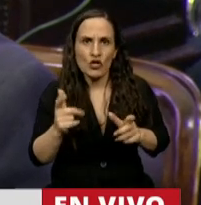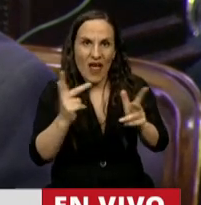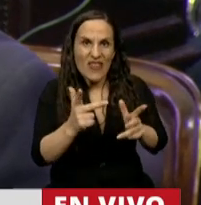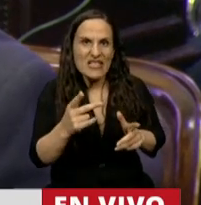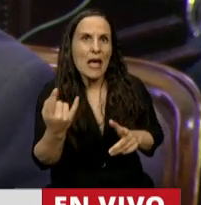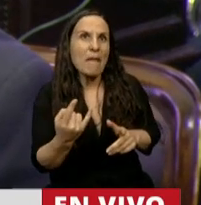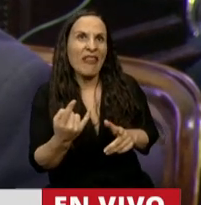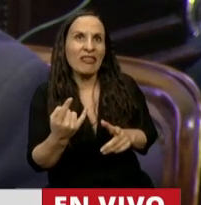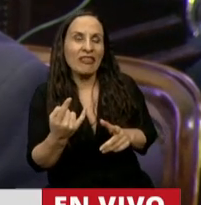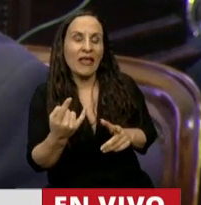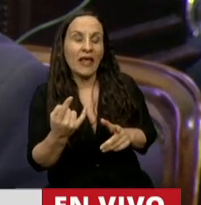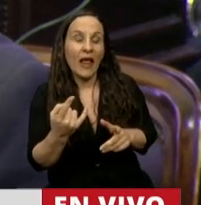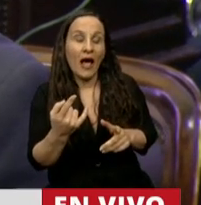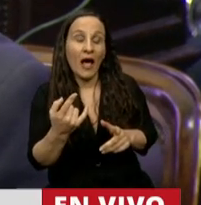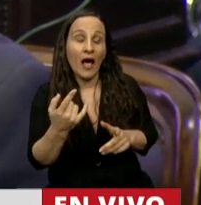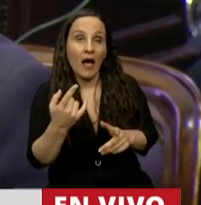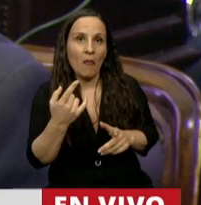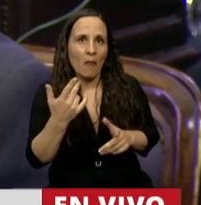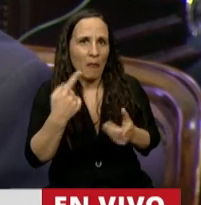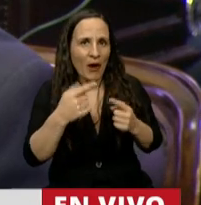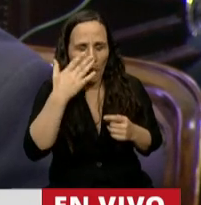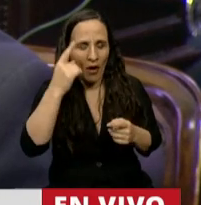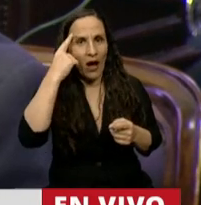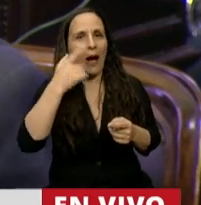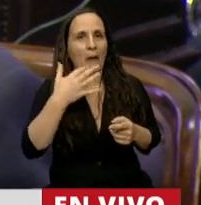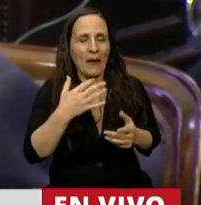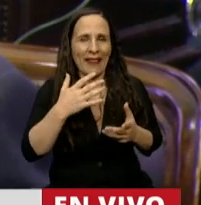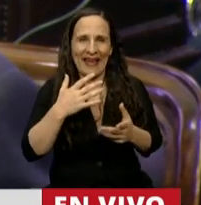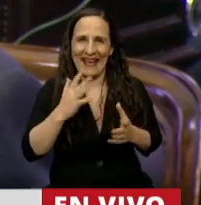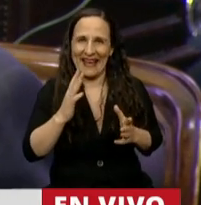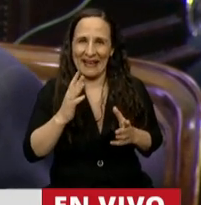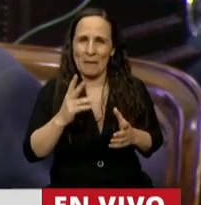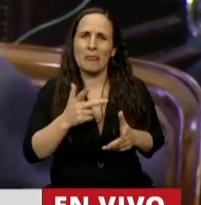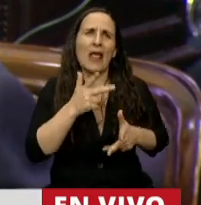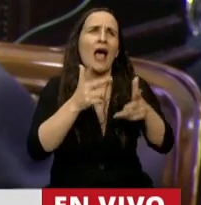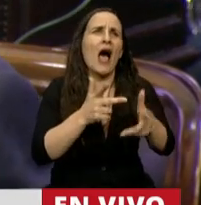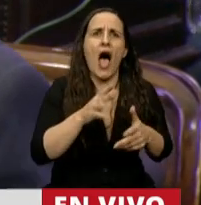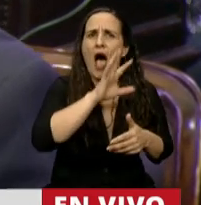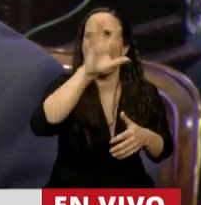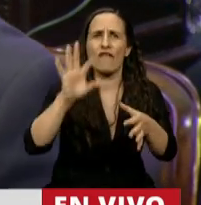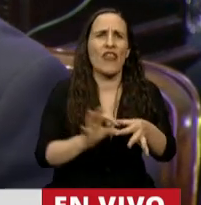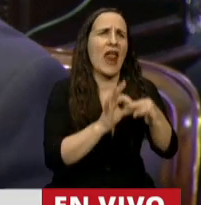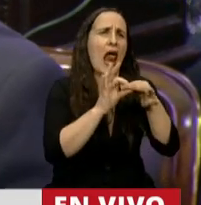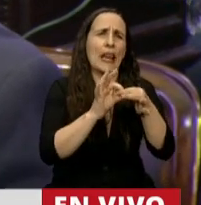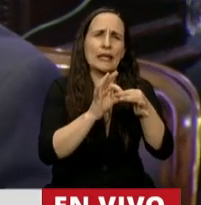muchos se la terminan creyendo. En nombre del federalismo y de la justicia